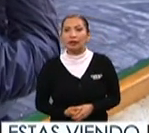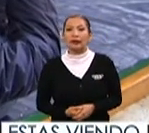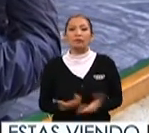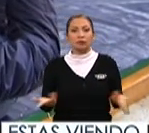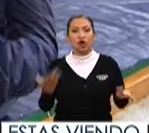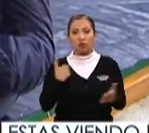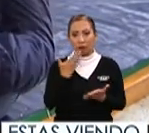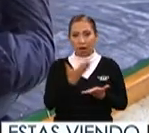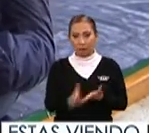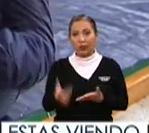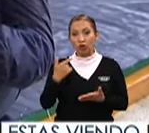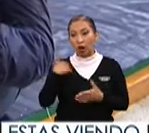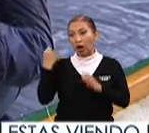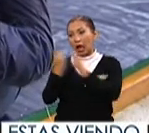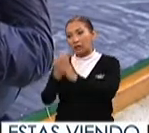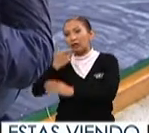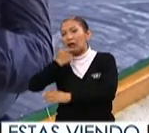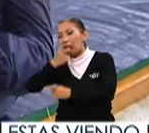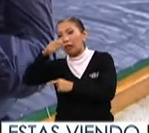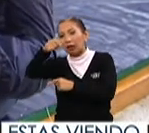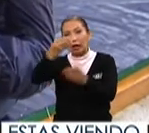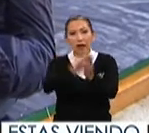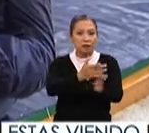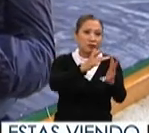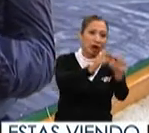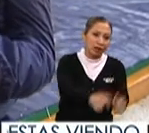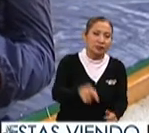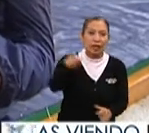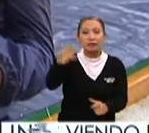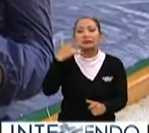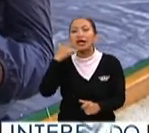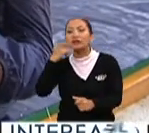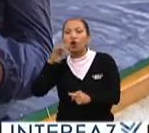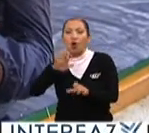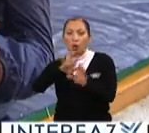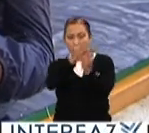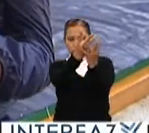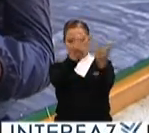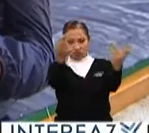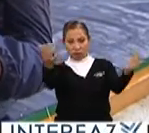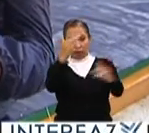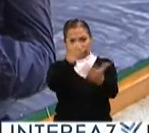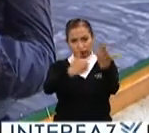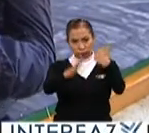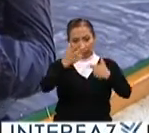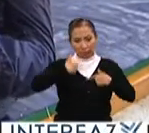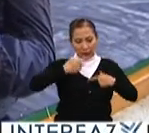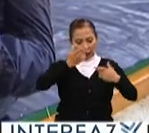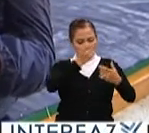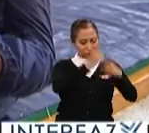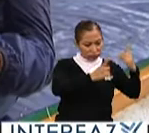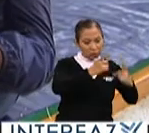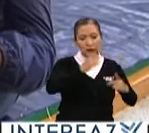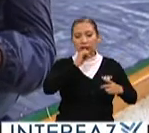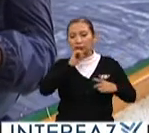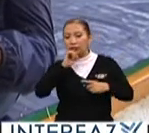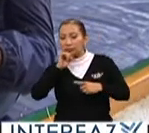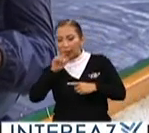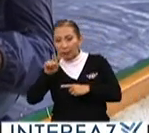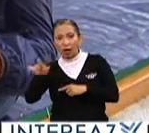yo aparte iba a clases de inglés clases de francés trato de tener un buen desarrollo como atleta pero también